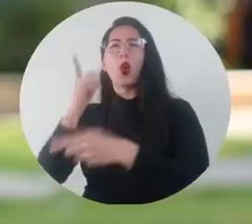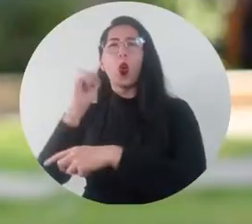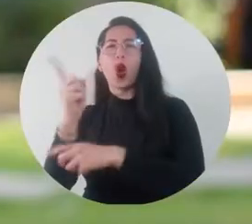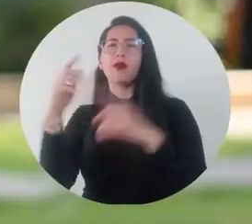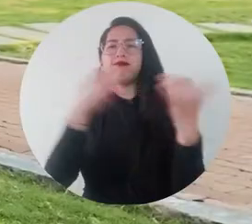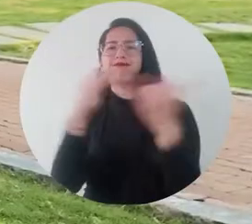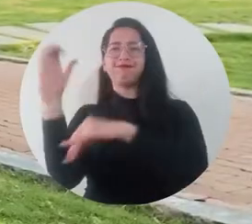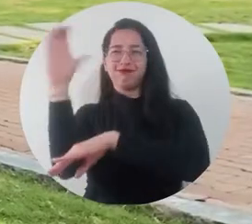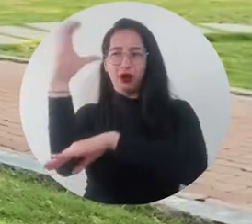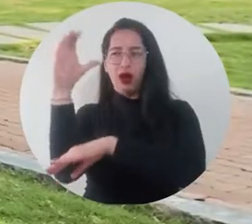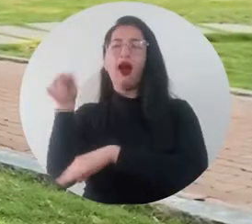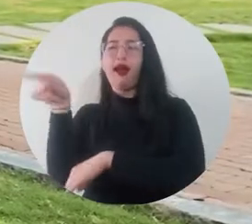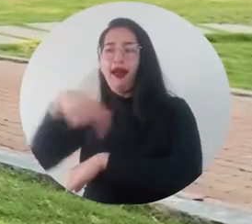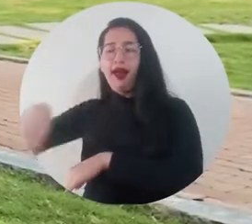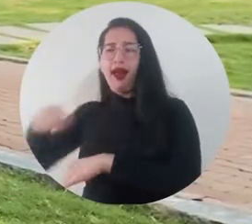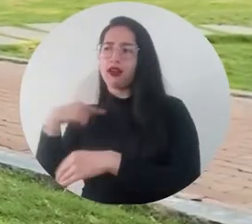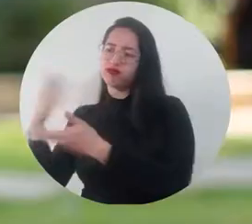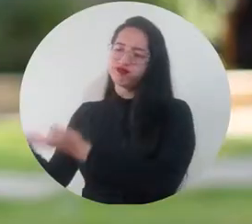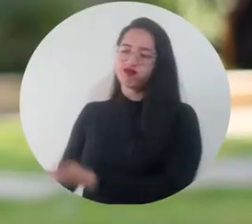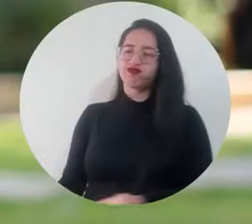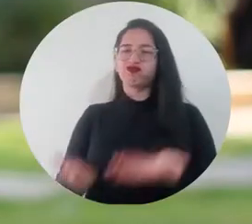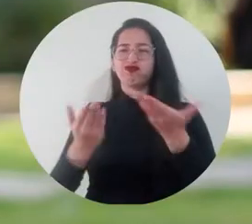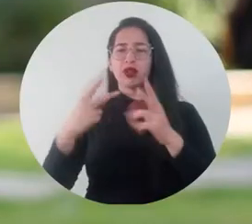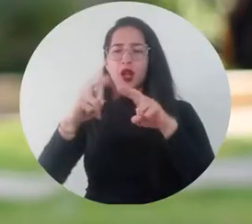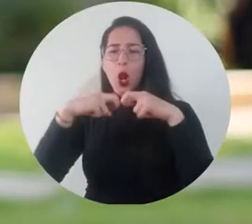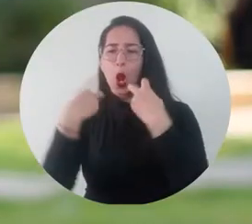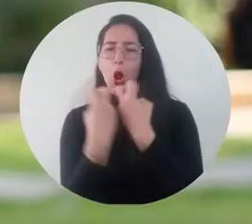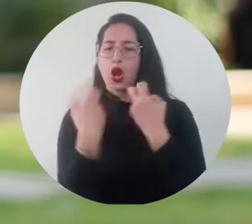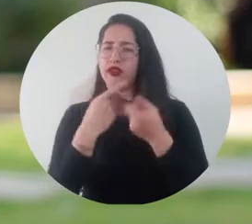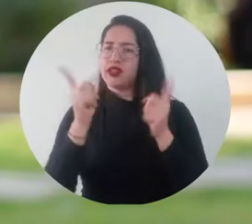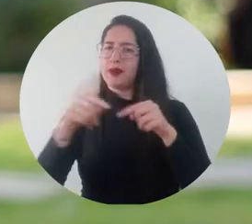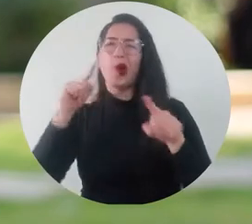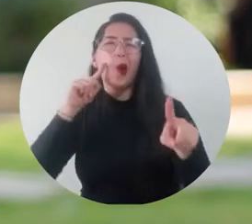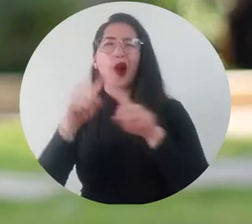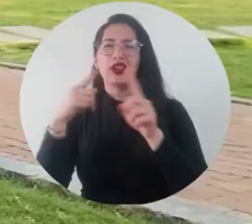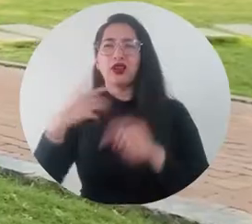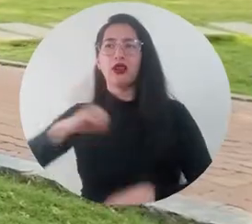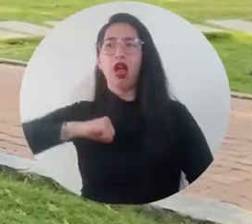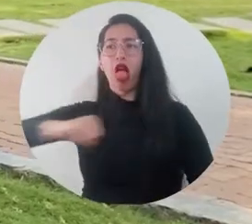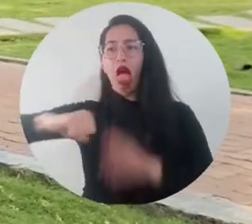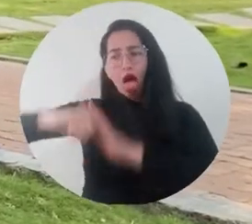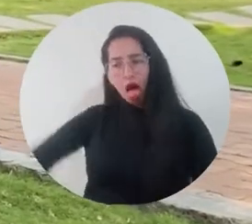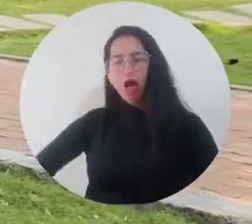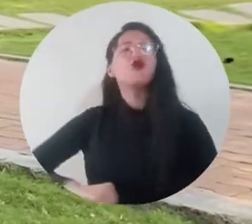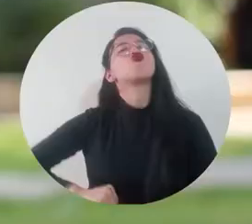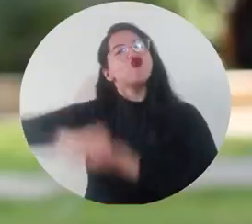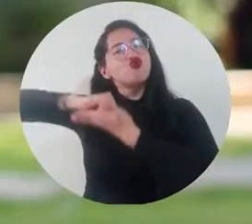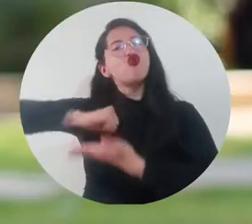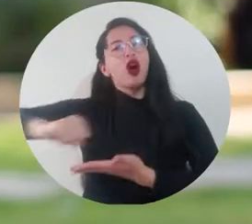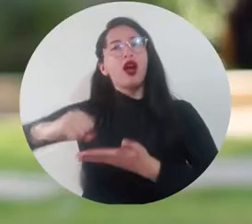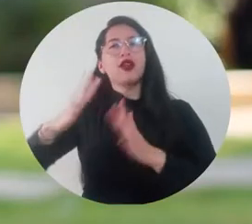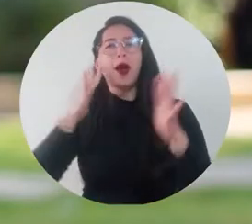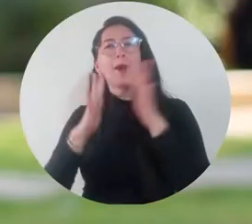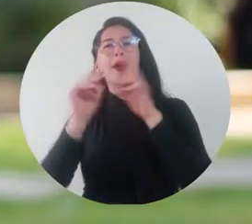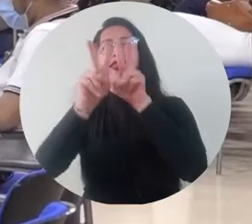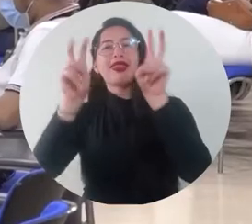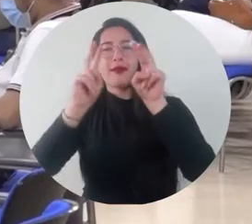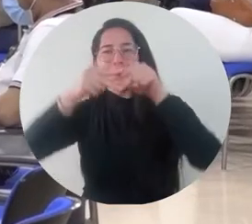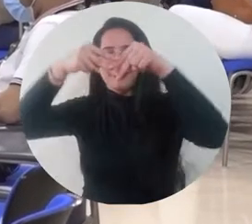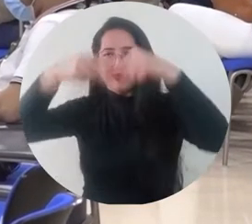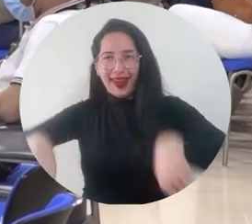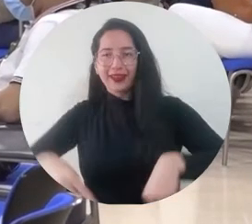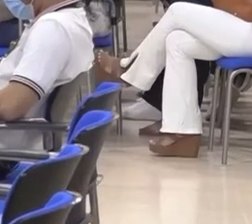Esta jornada se convirtió en un espacio de diálogo y reivindicación de la protección de los derechos humanos con perspectiva de género